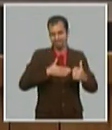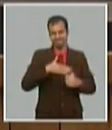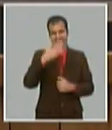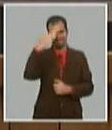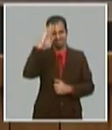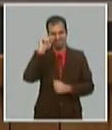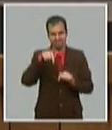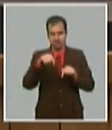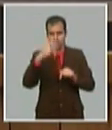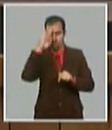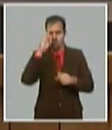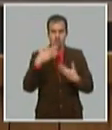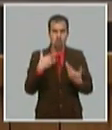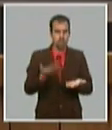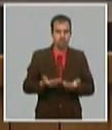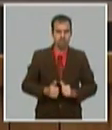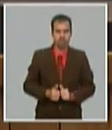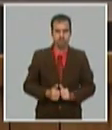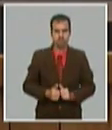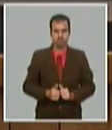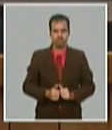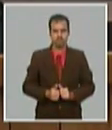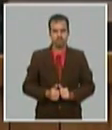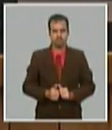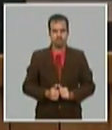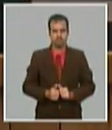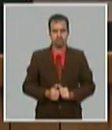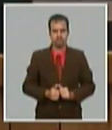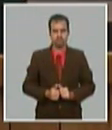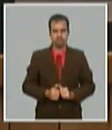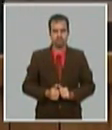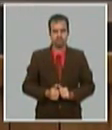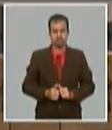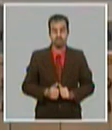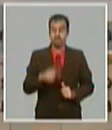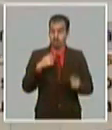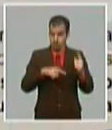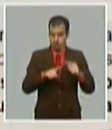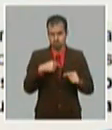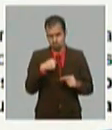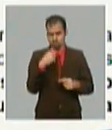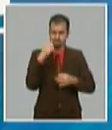vamos a la diapositiva 37 voy a tratar de explicar